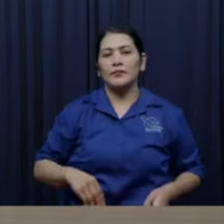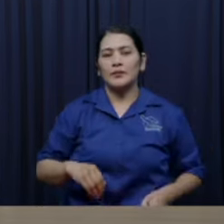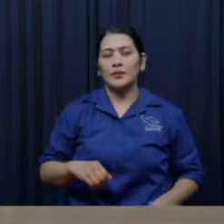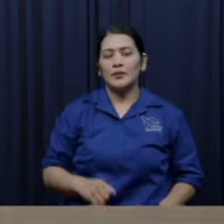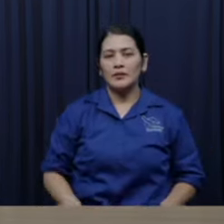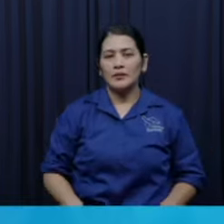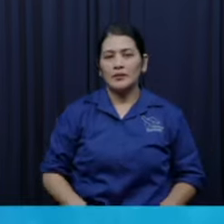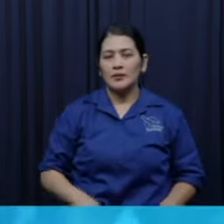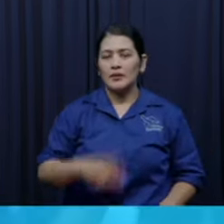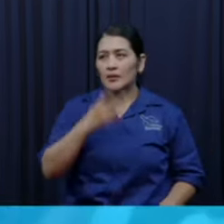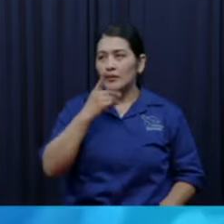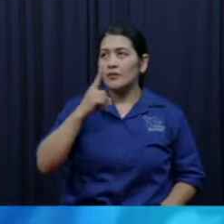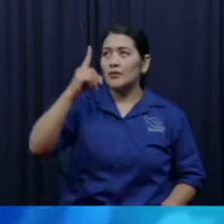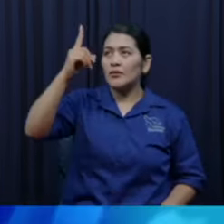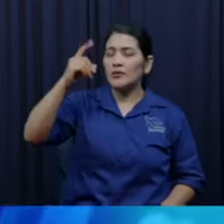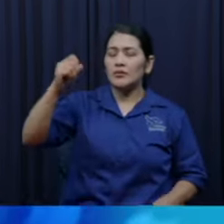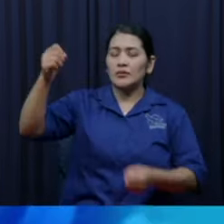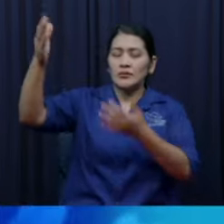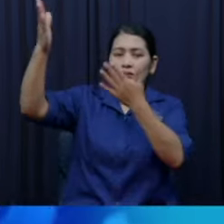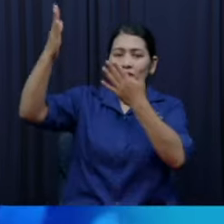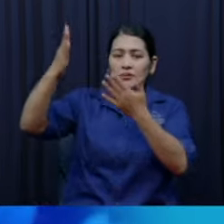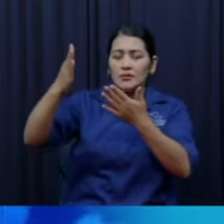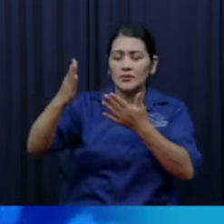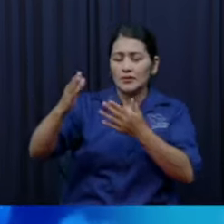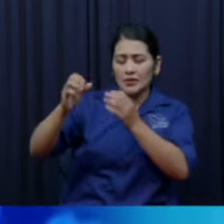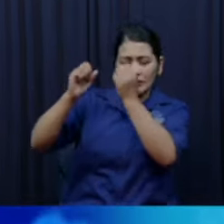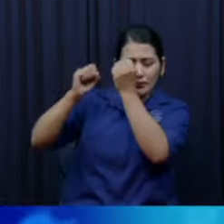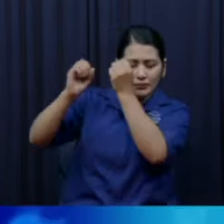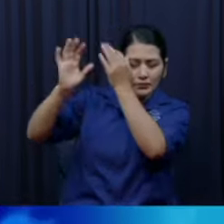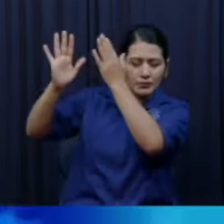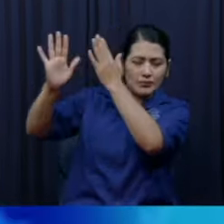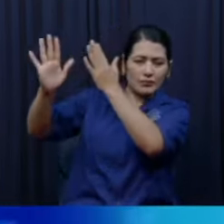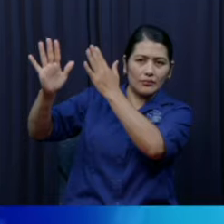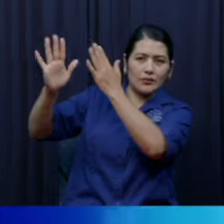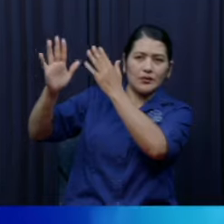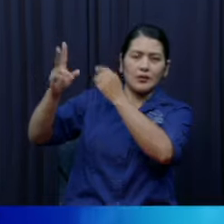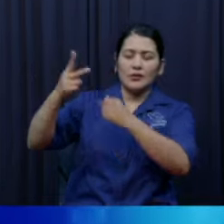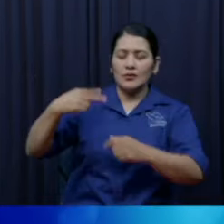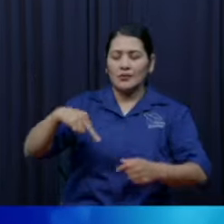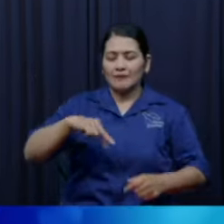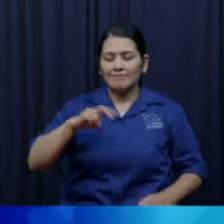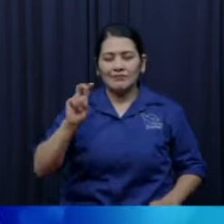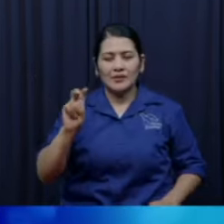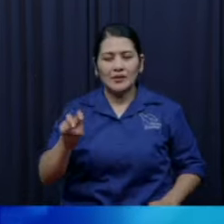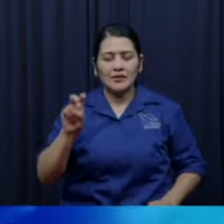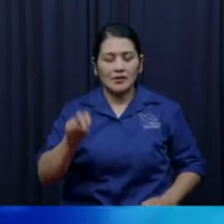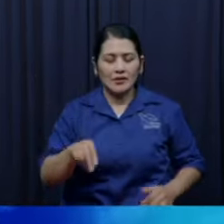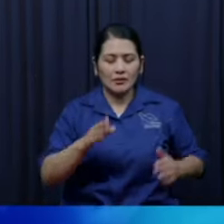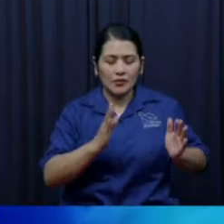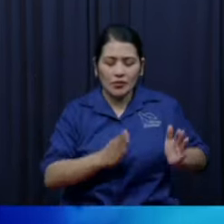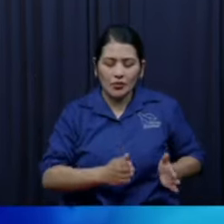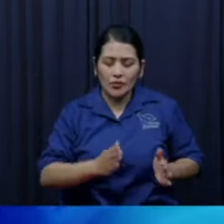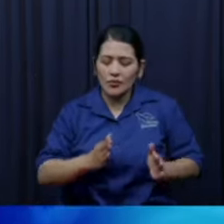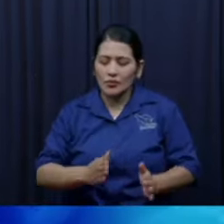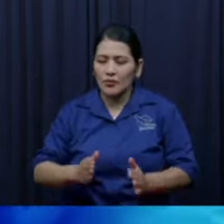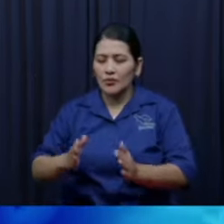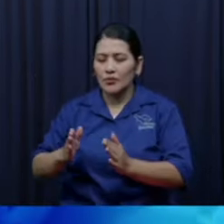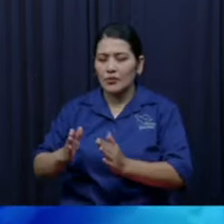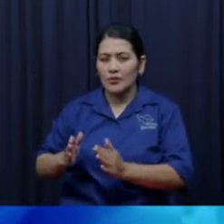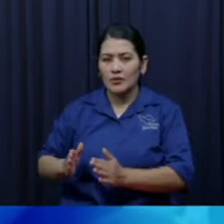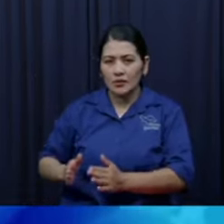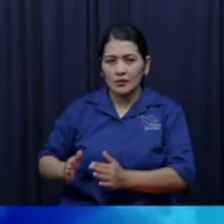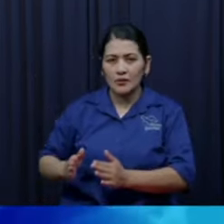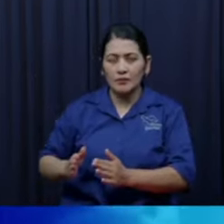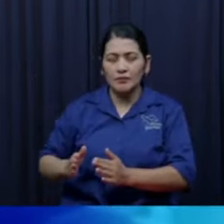dando tienes que irla poniendo delante del Señor y cuidarla guardarla administrarla porque la Biblia dice téngannos los hombres como